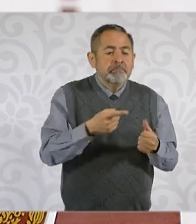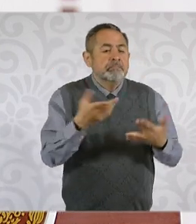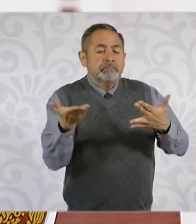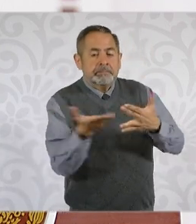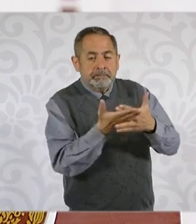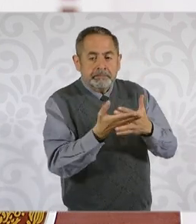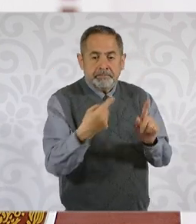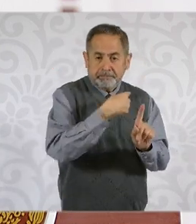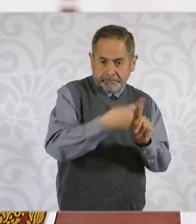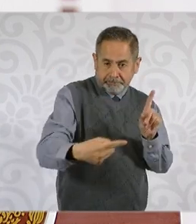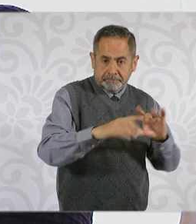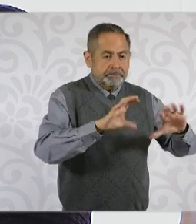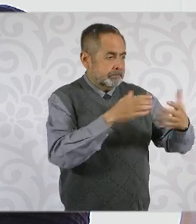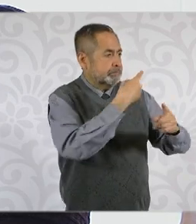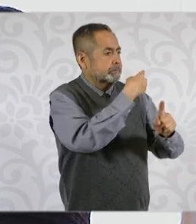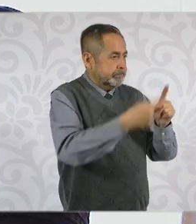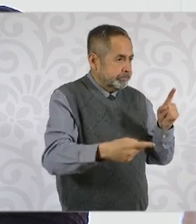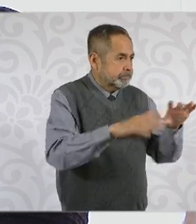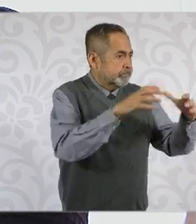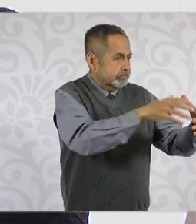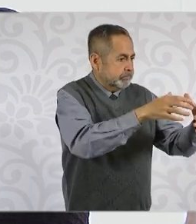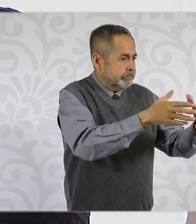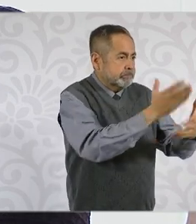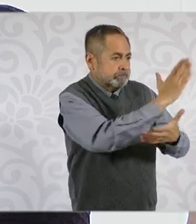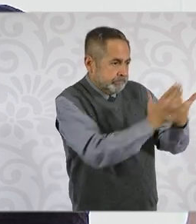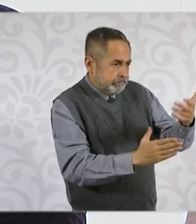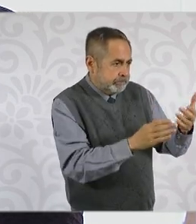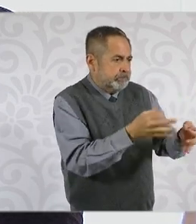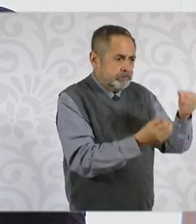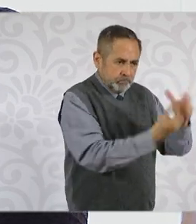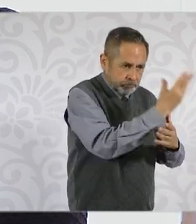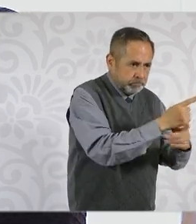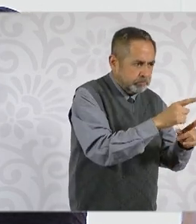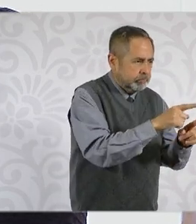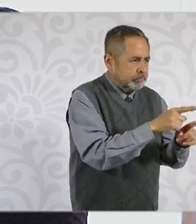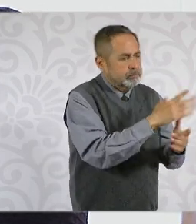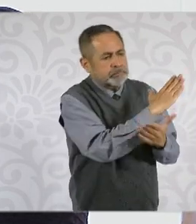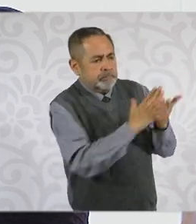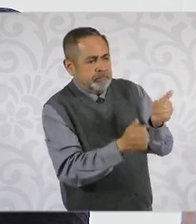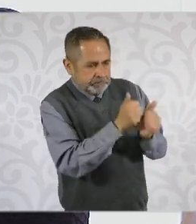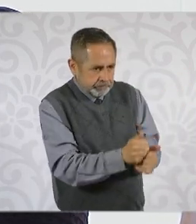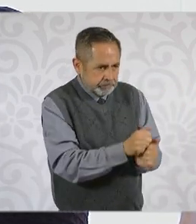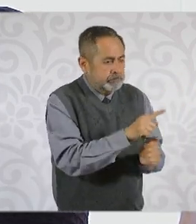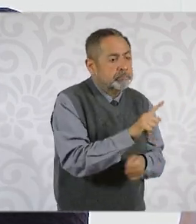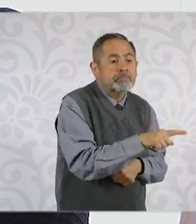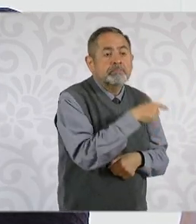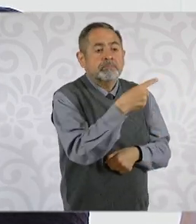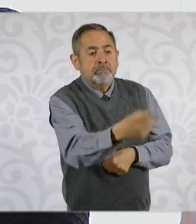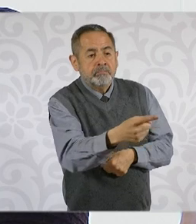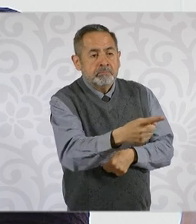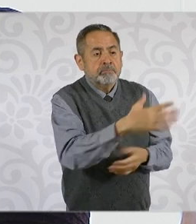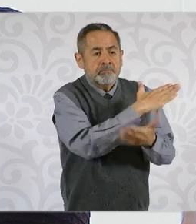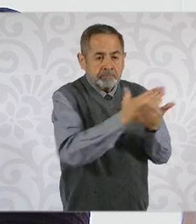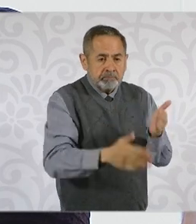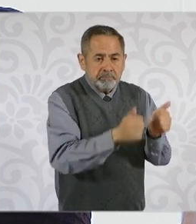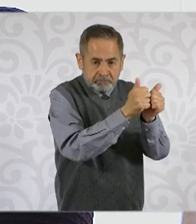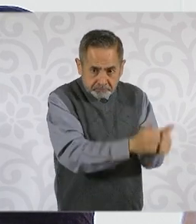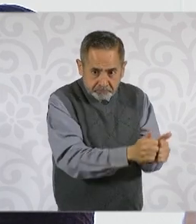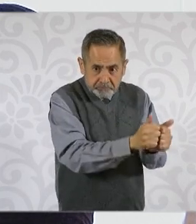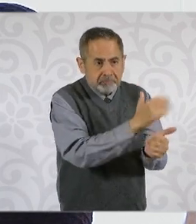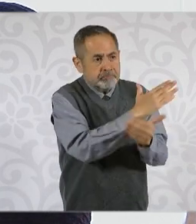a cada circuito judicial en la elección extraordinaria del año 2025.